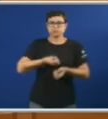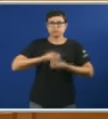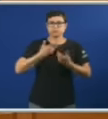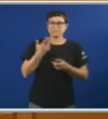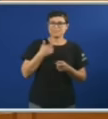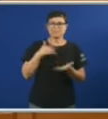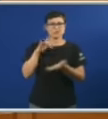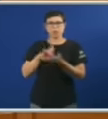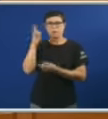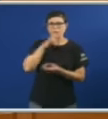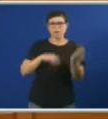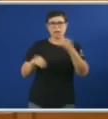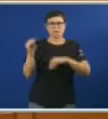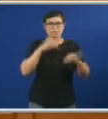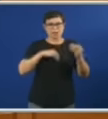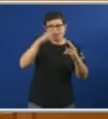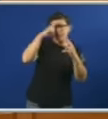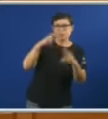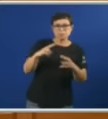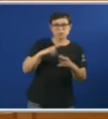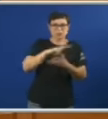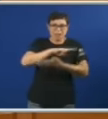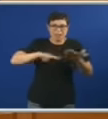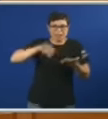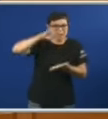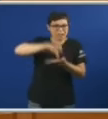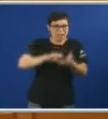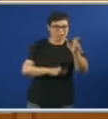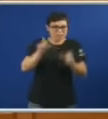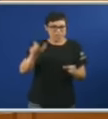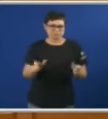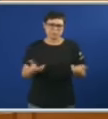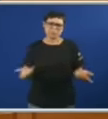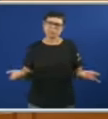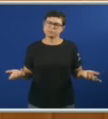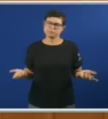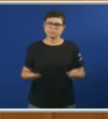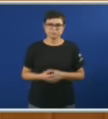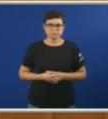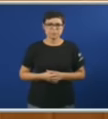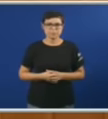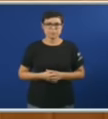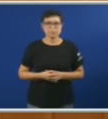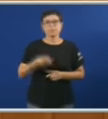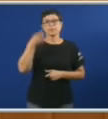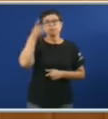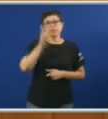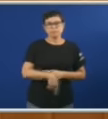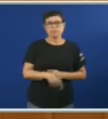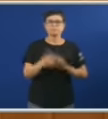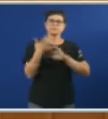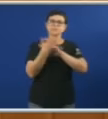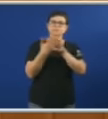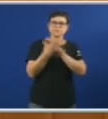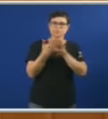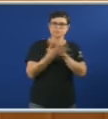vai a Madrid Ese é o respeto Que vostede lle ten Aos cidadans deste país Falounos Falounos Do ben